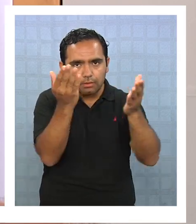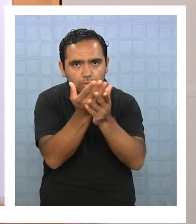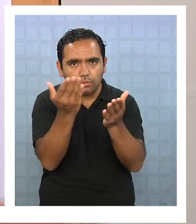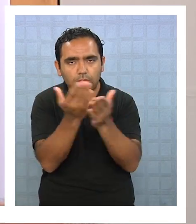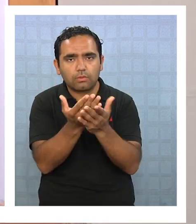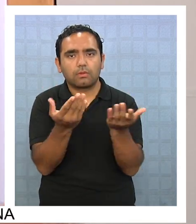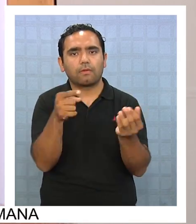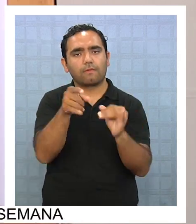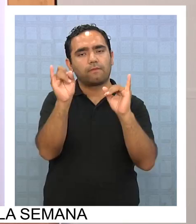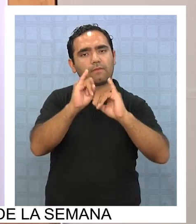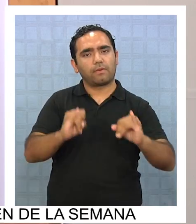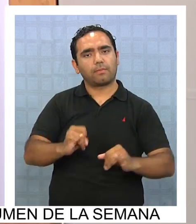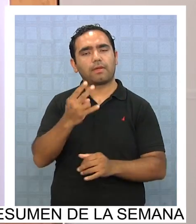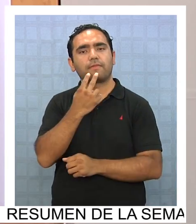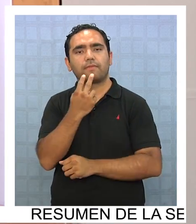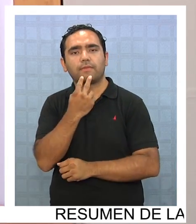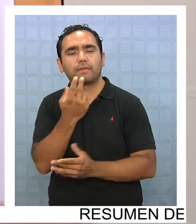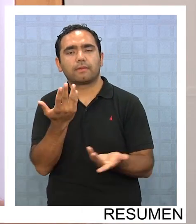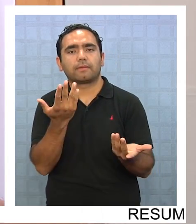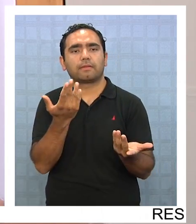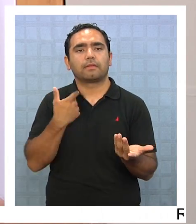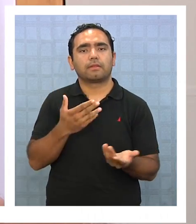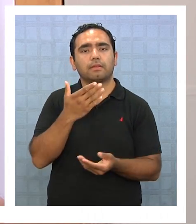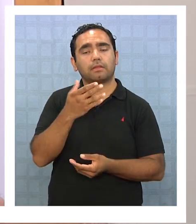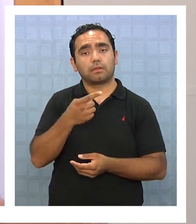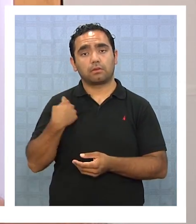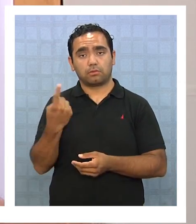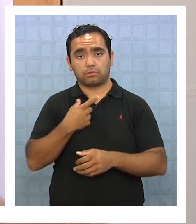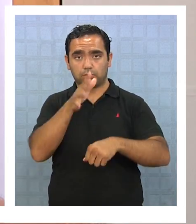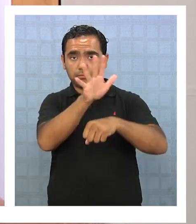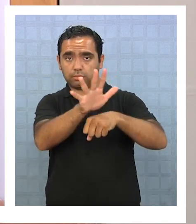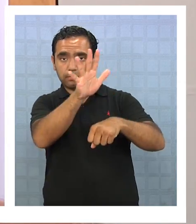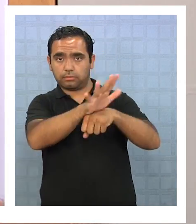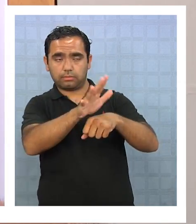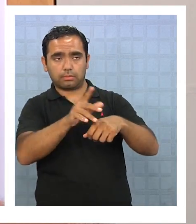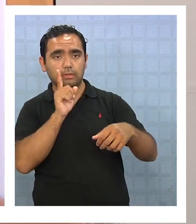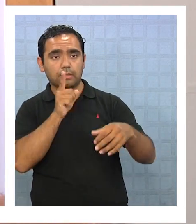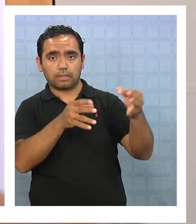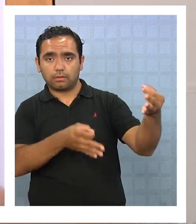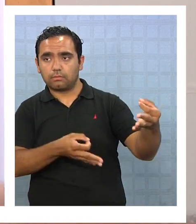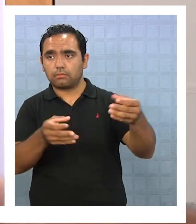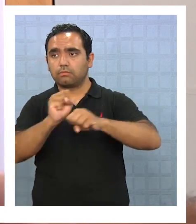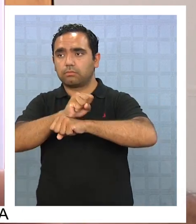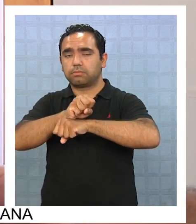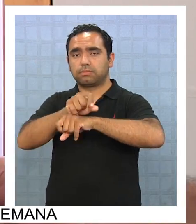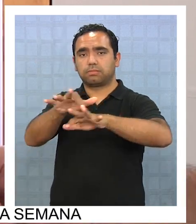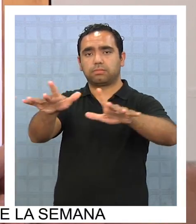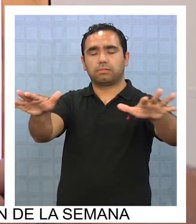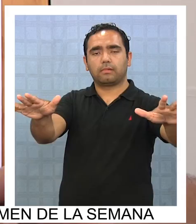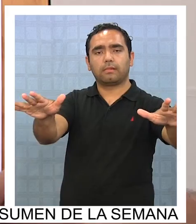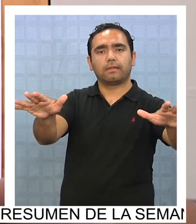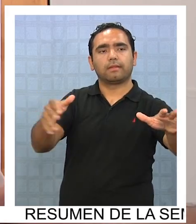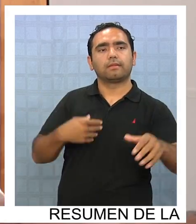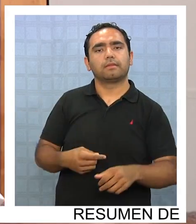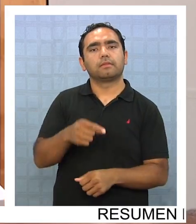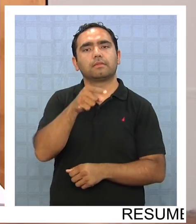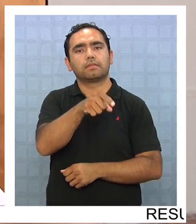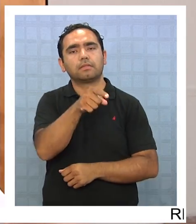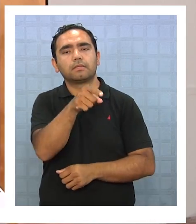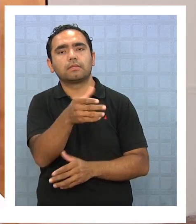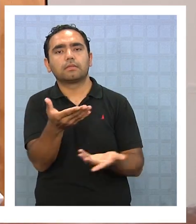medio donde vivir y el material que nosotros traemos, que difundimos, tiene que ver con estas